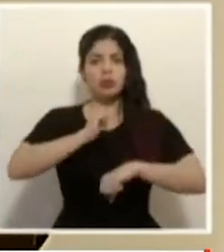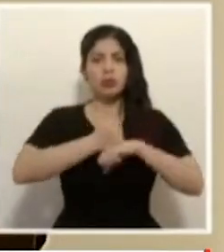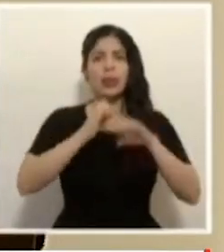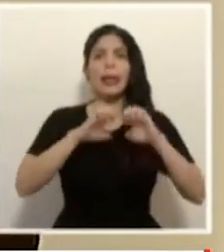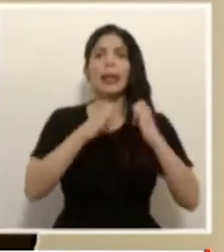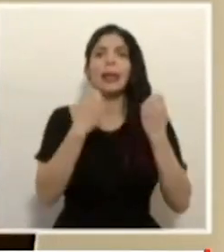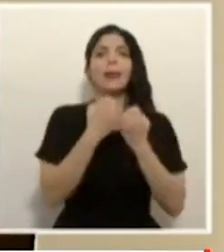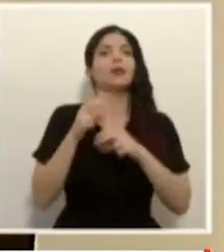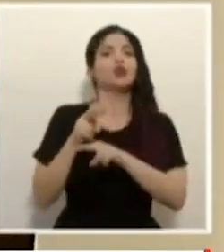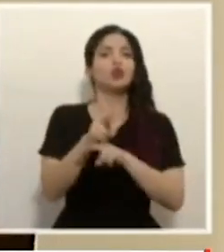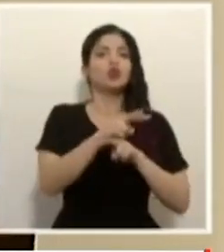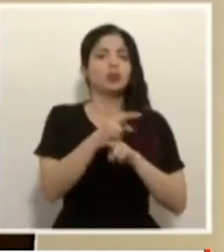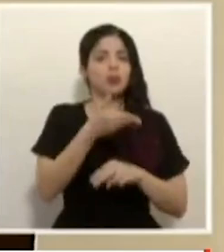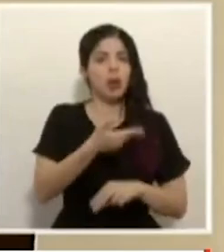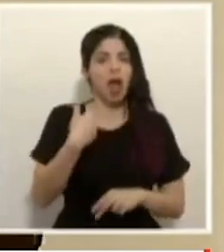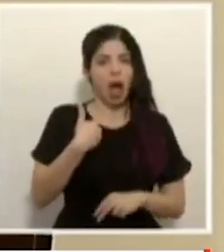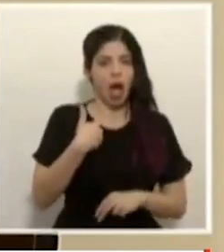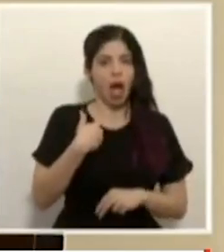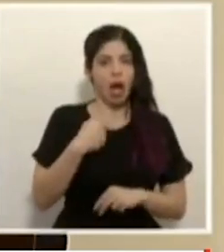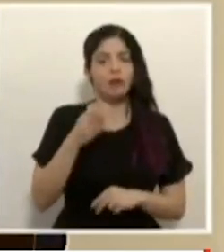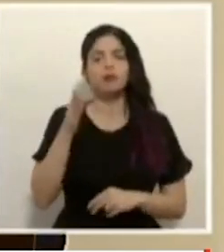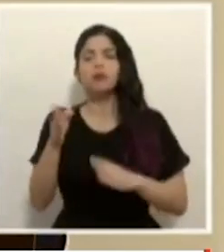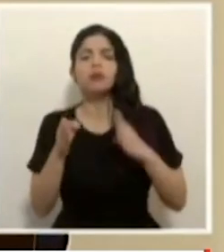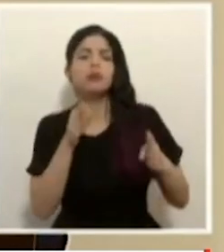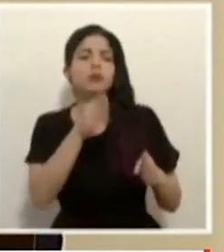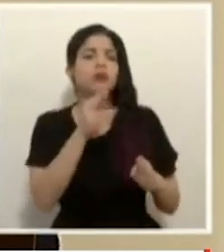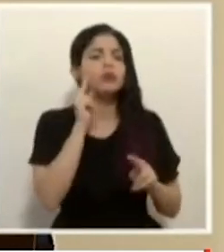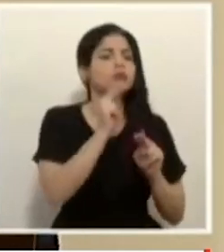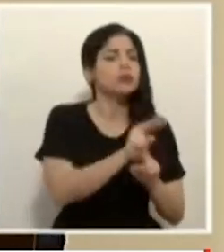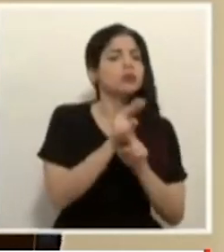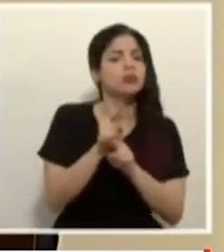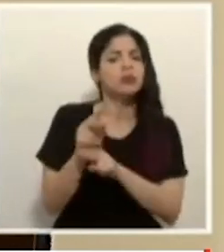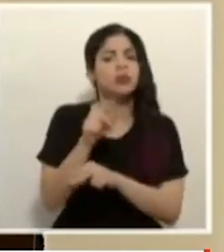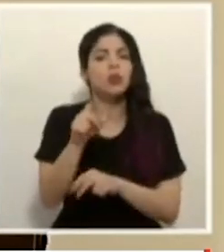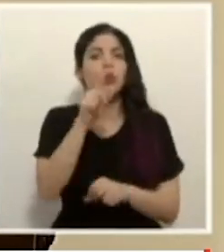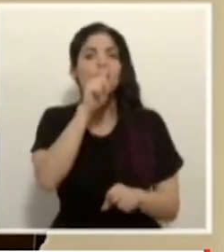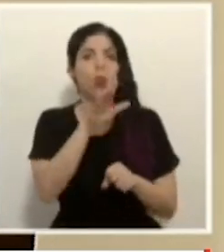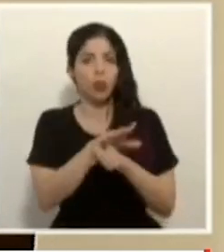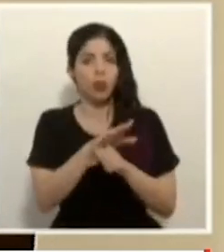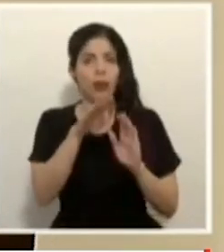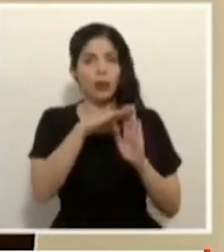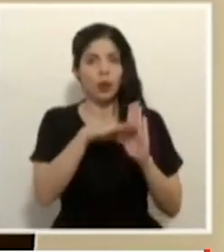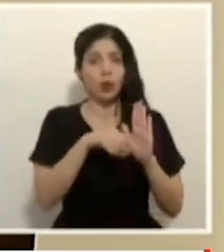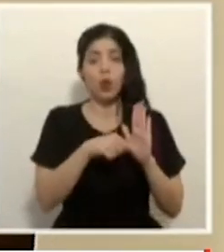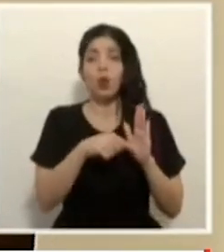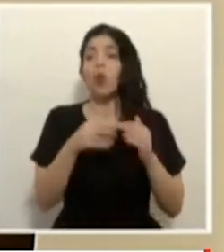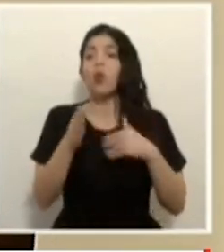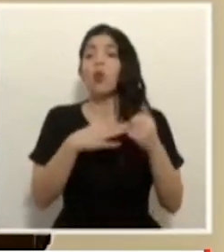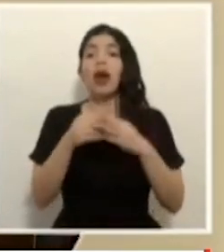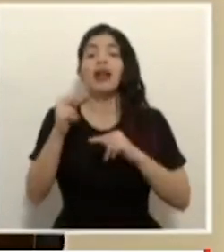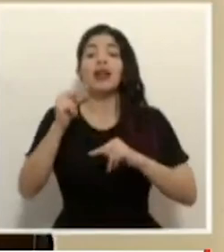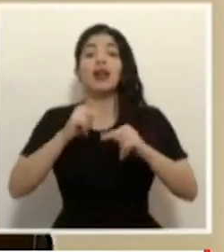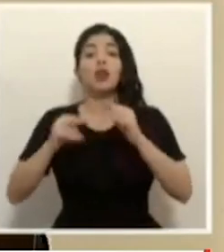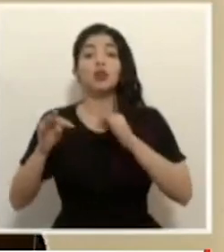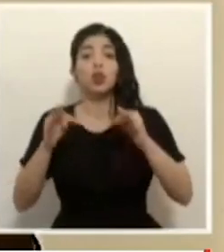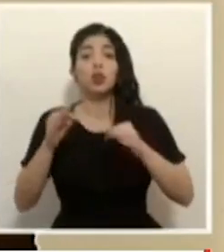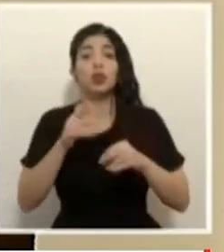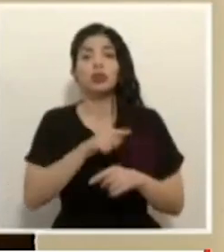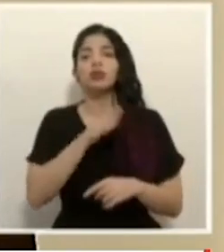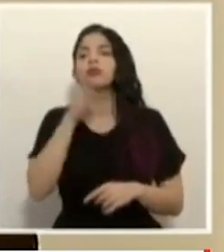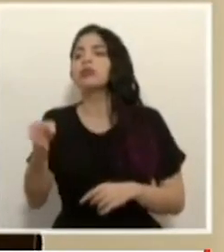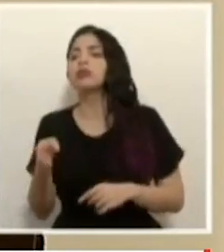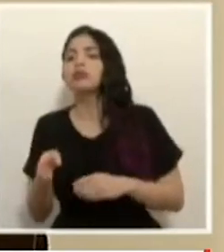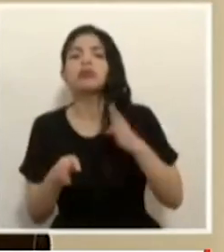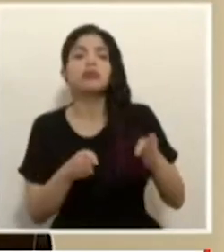de supervisión, de cumplimiento de protocolos que van a estar visitando negocios turísticos para verificar el